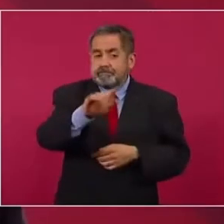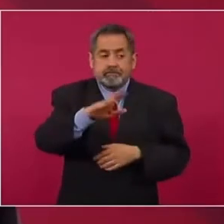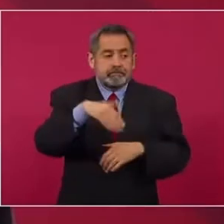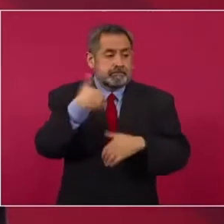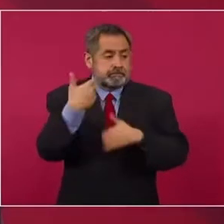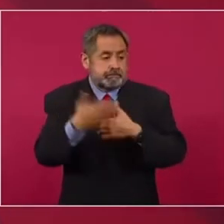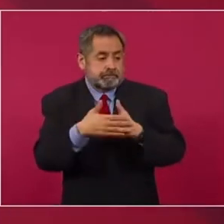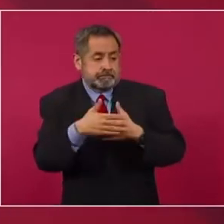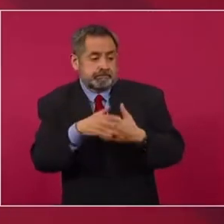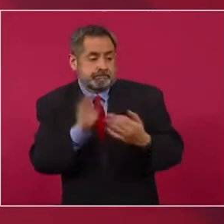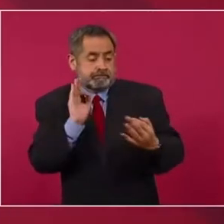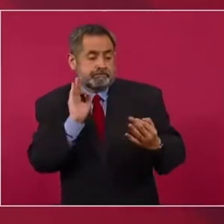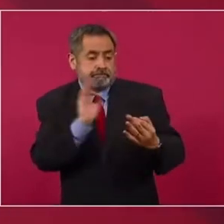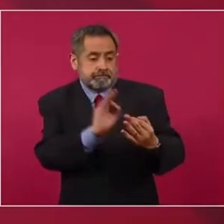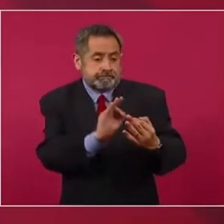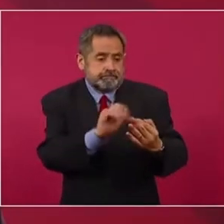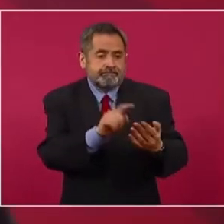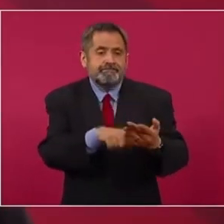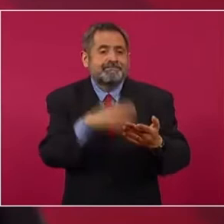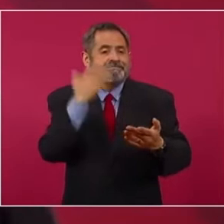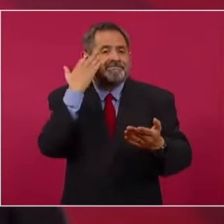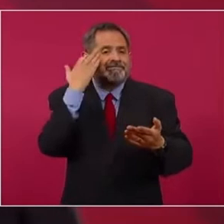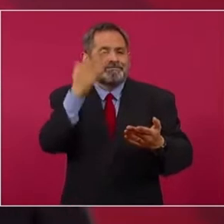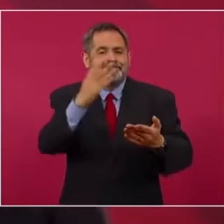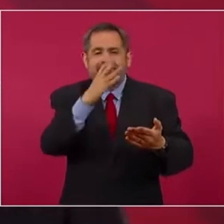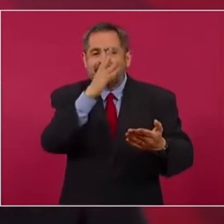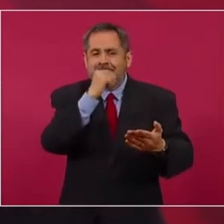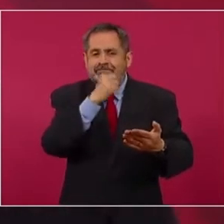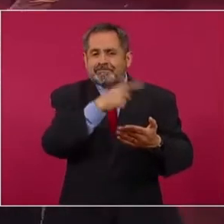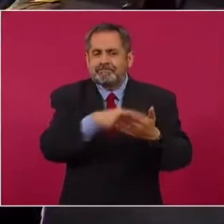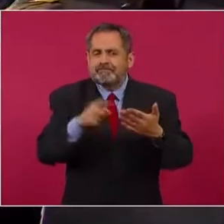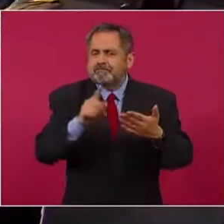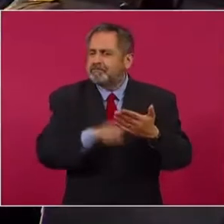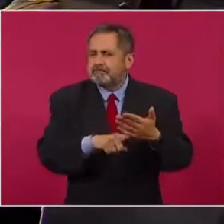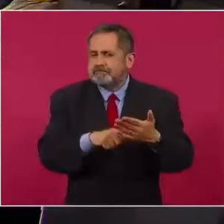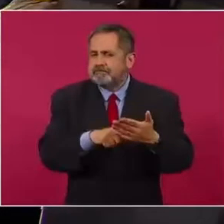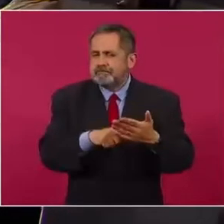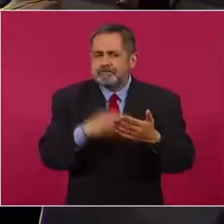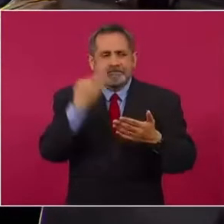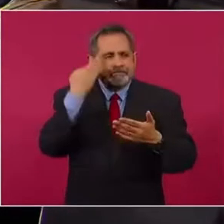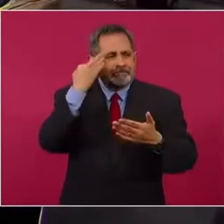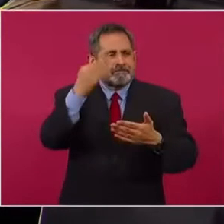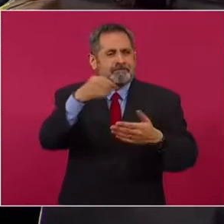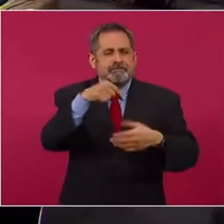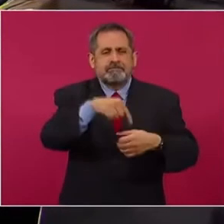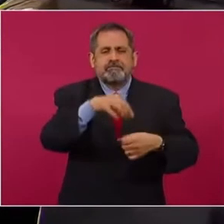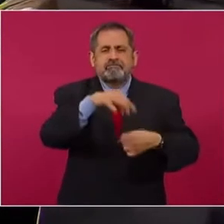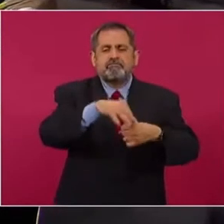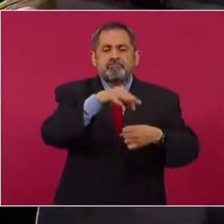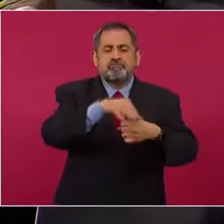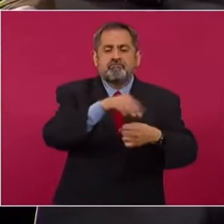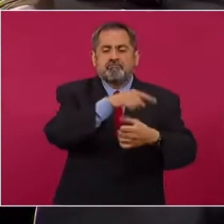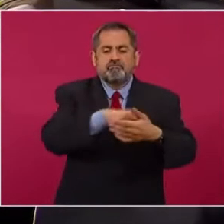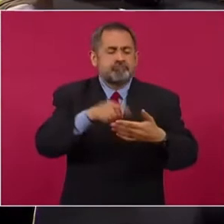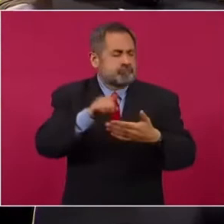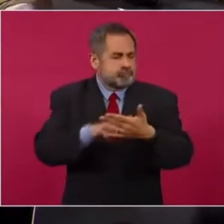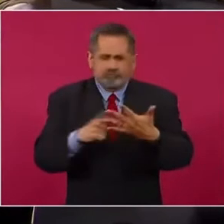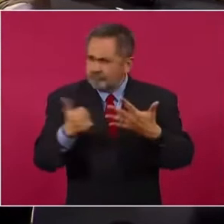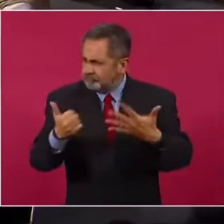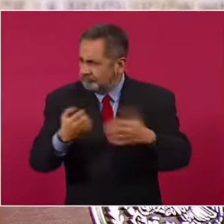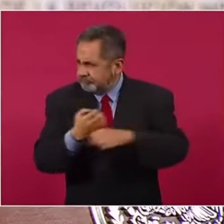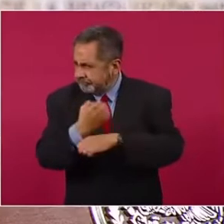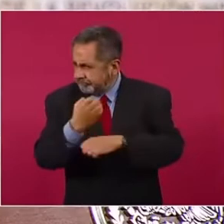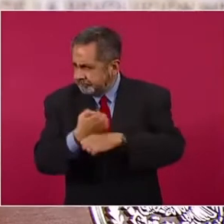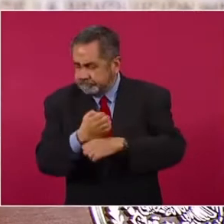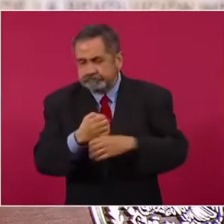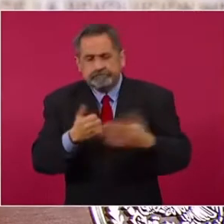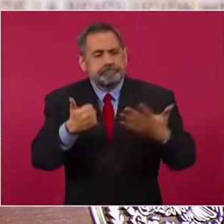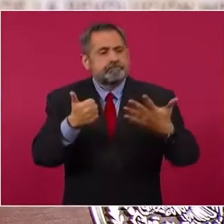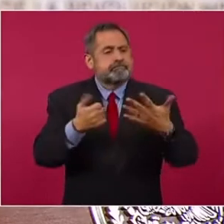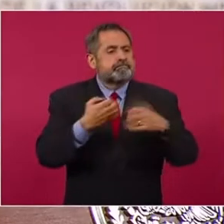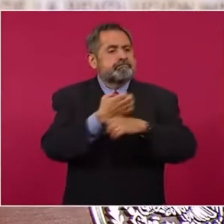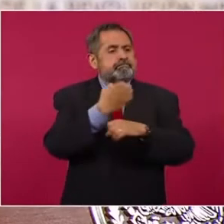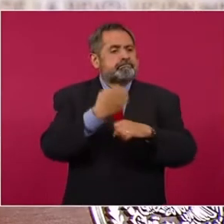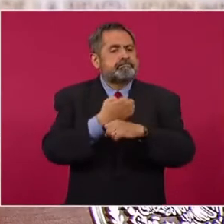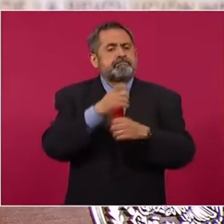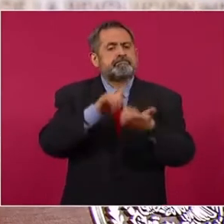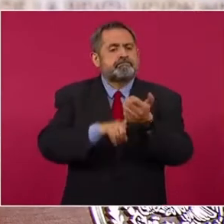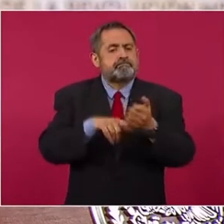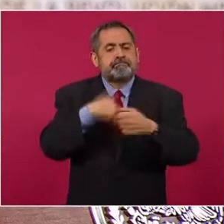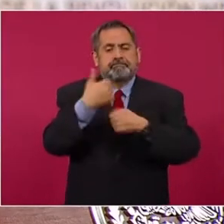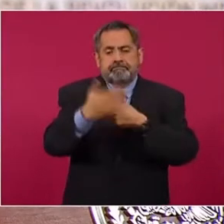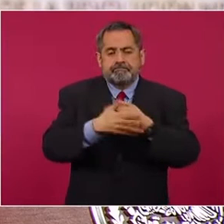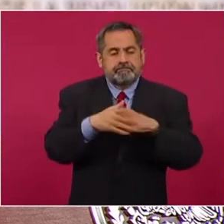en estos estados, son seis elecciones y va a haber veda